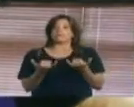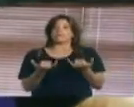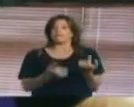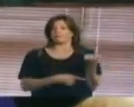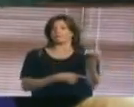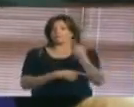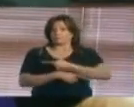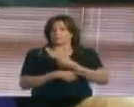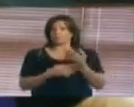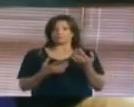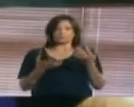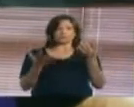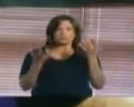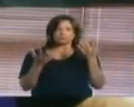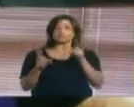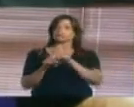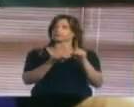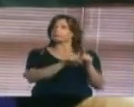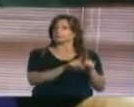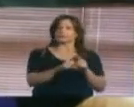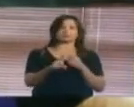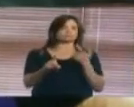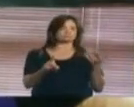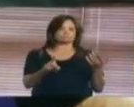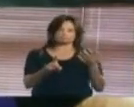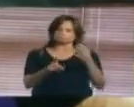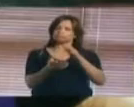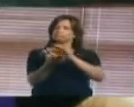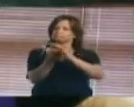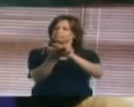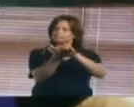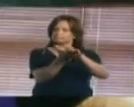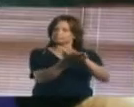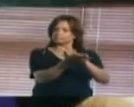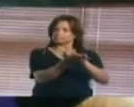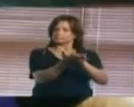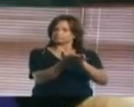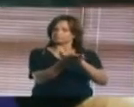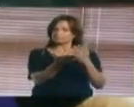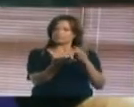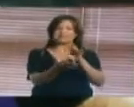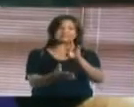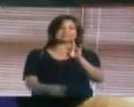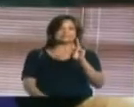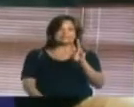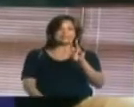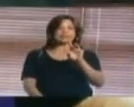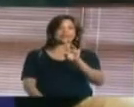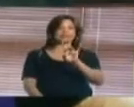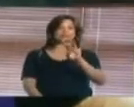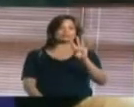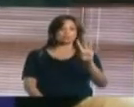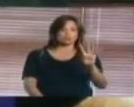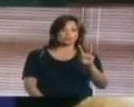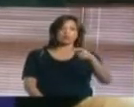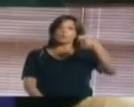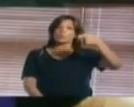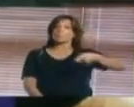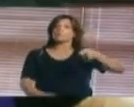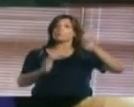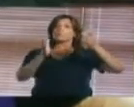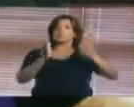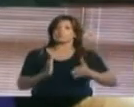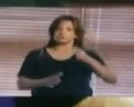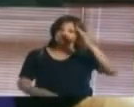quiero igualmente hacer un gran reconocimiento a 784 jueces